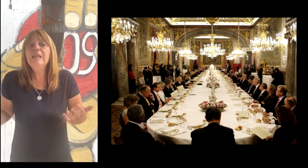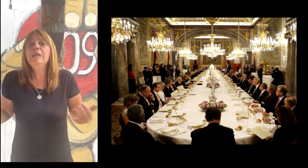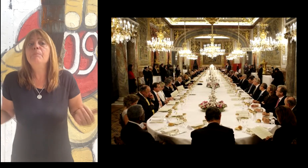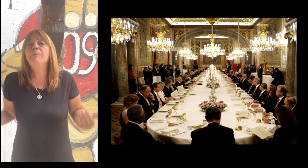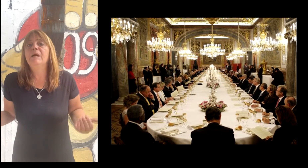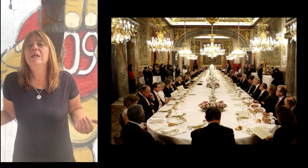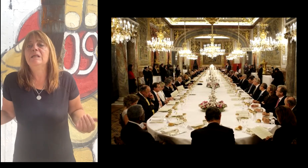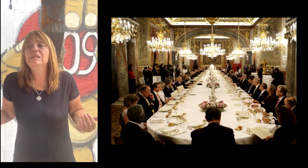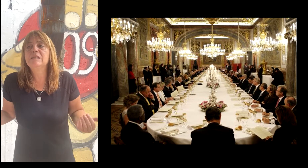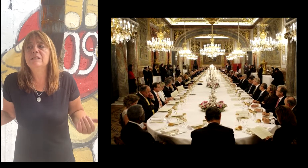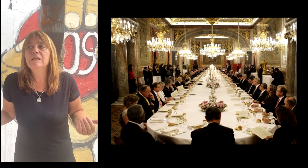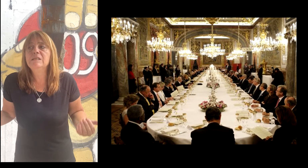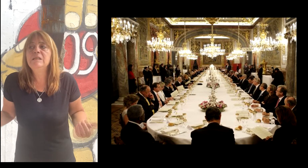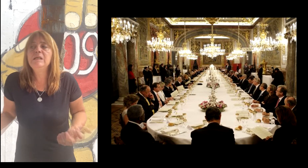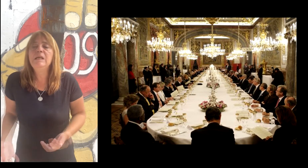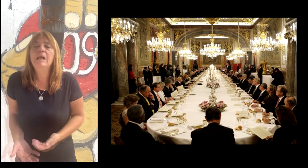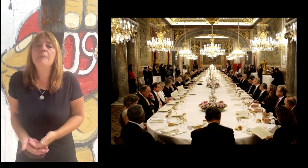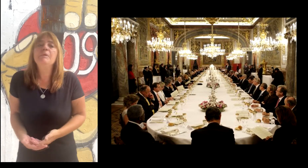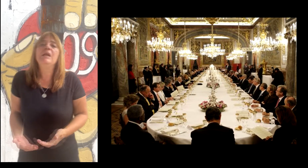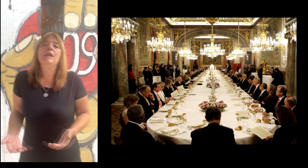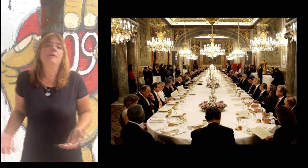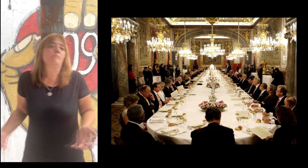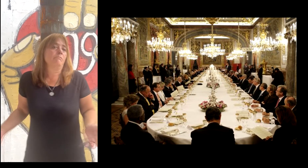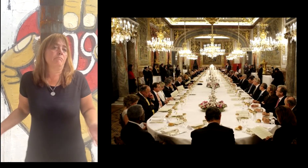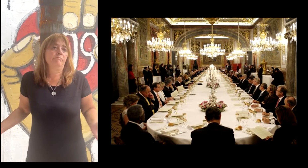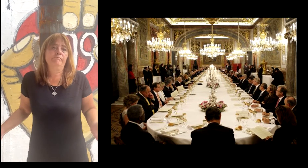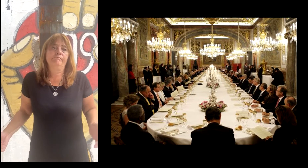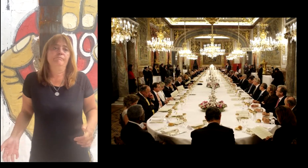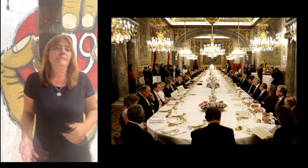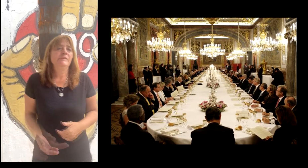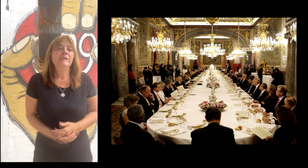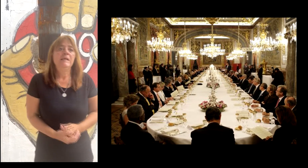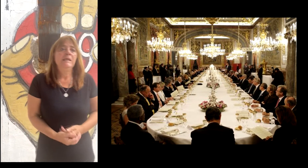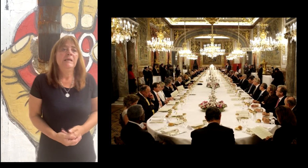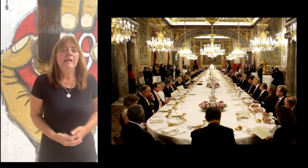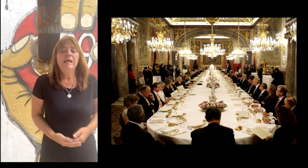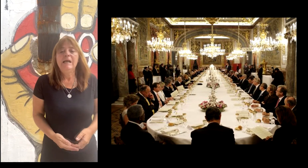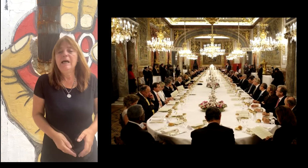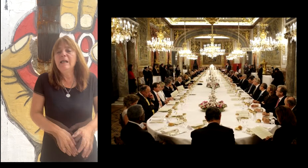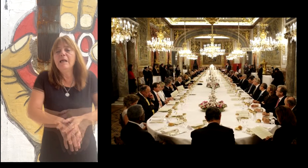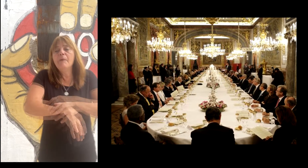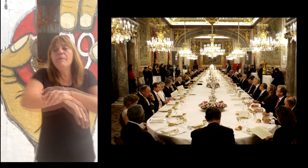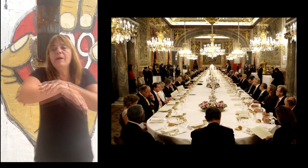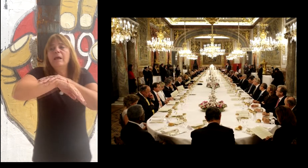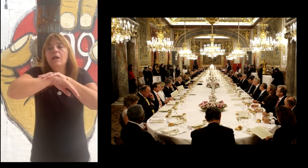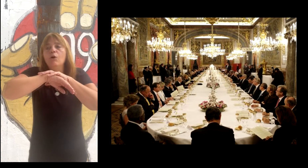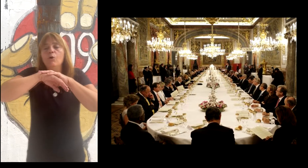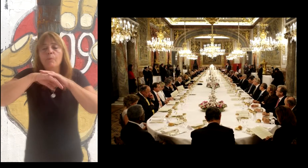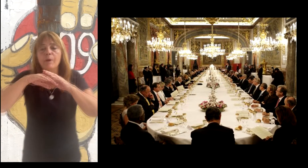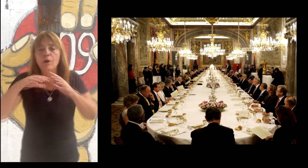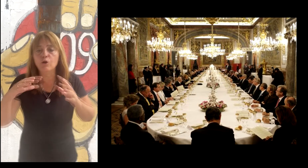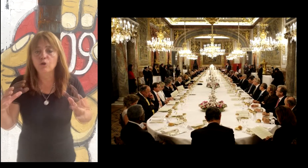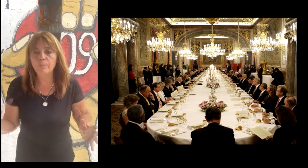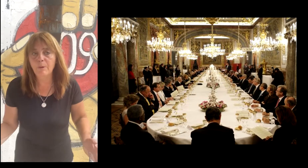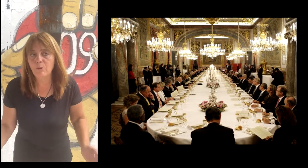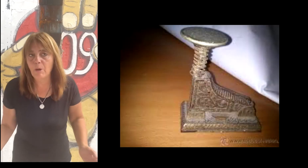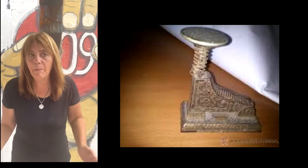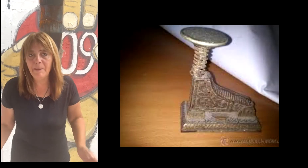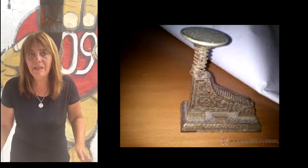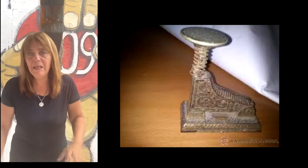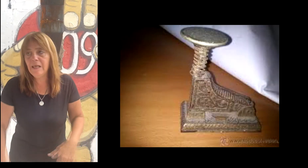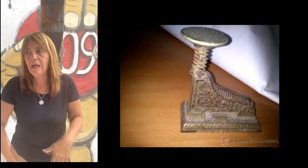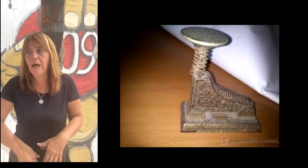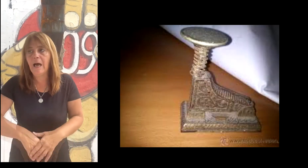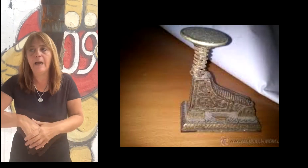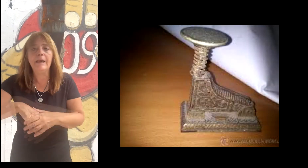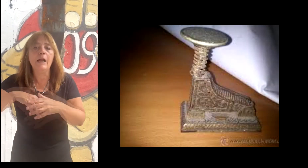que tenían un costo casi quirisorio, 400 dólares cada una. Más de 4